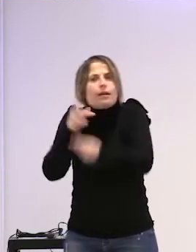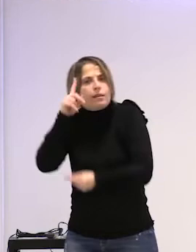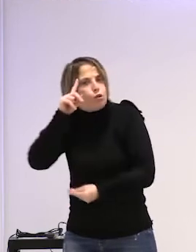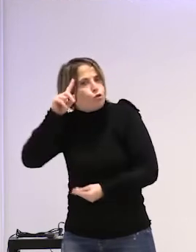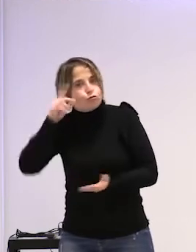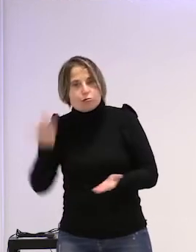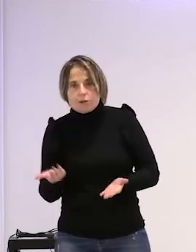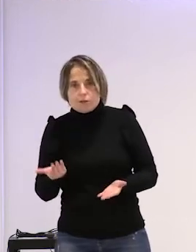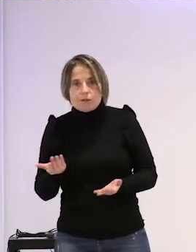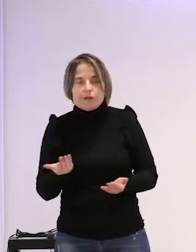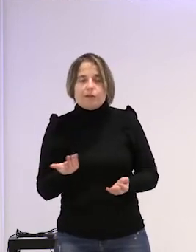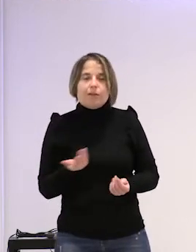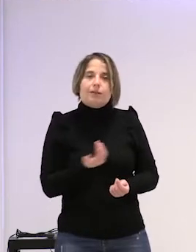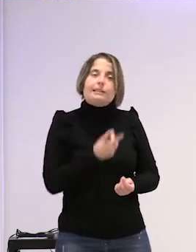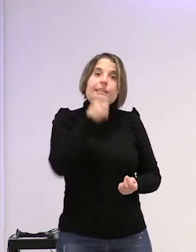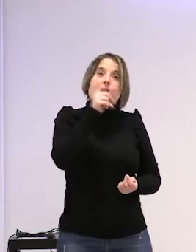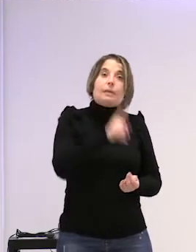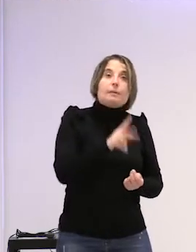la madre